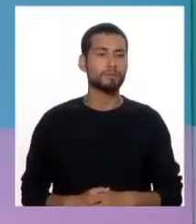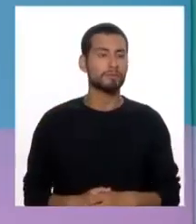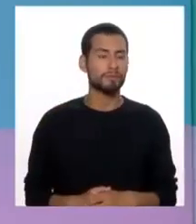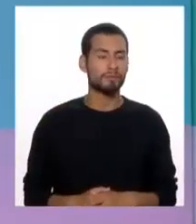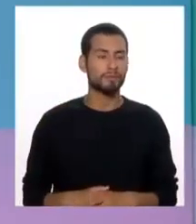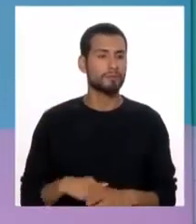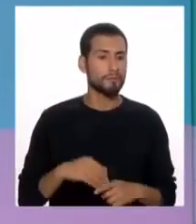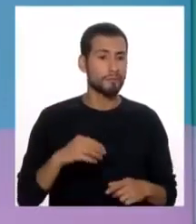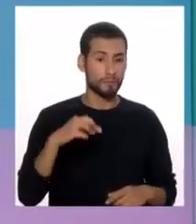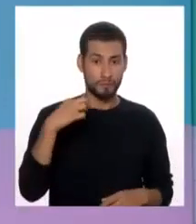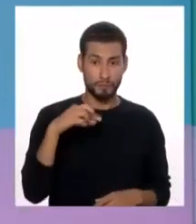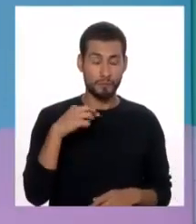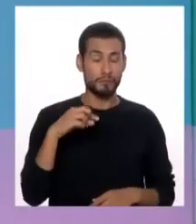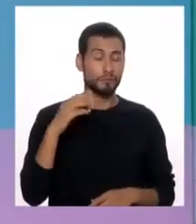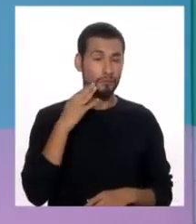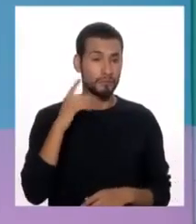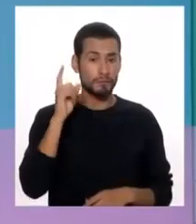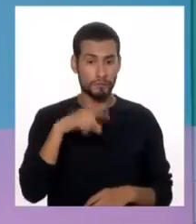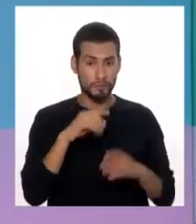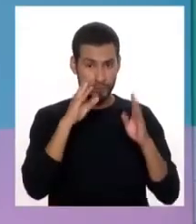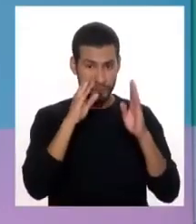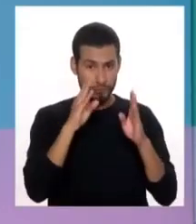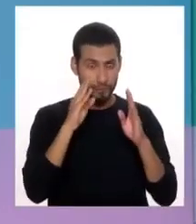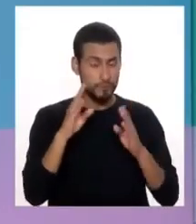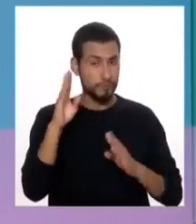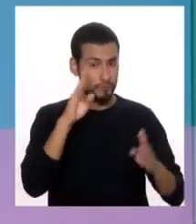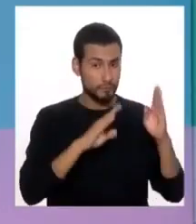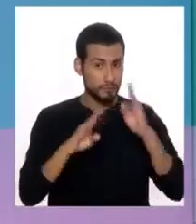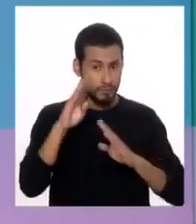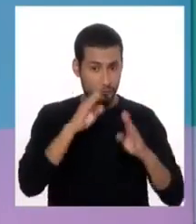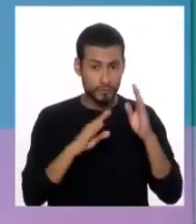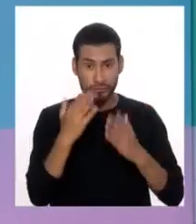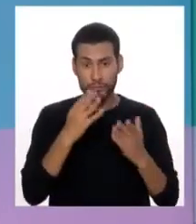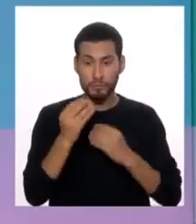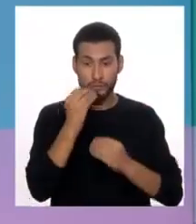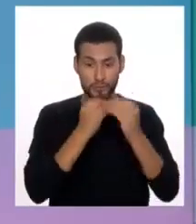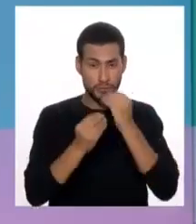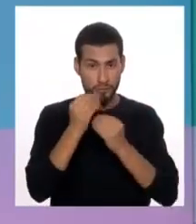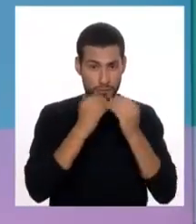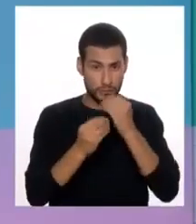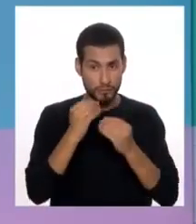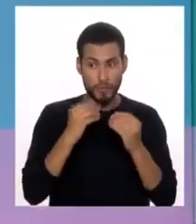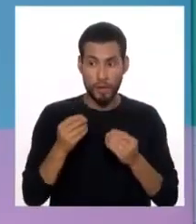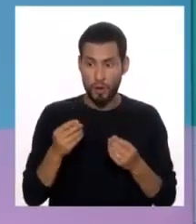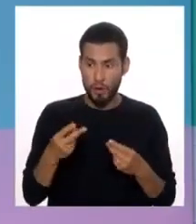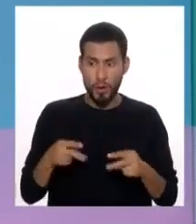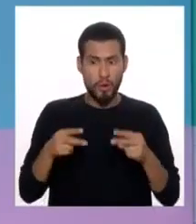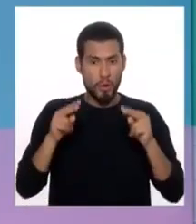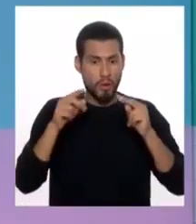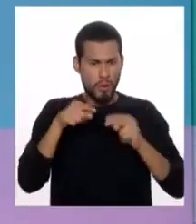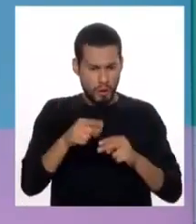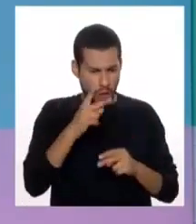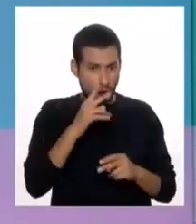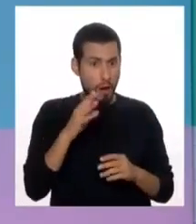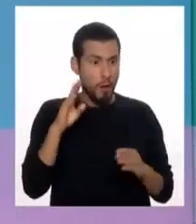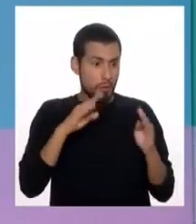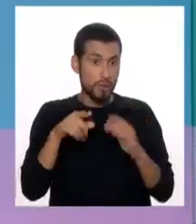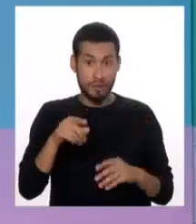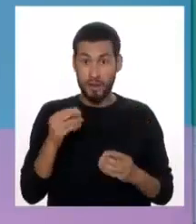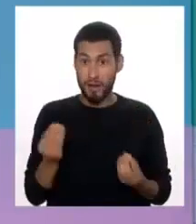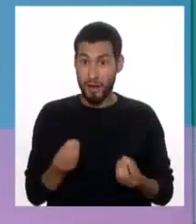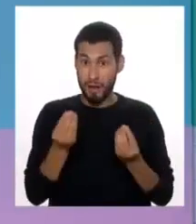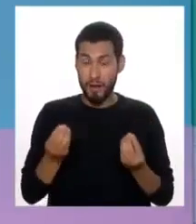atentos. Si ya la preocupación por la alimentación es excesiva. Si la